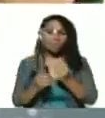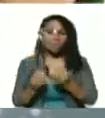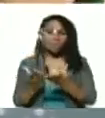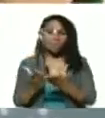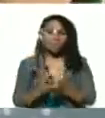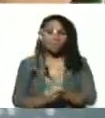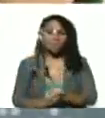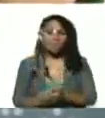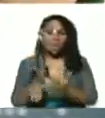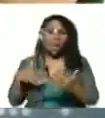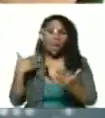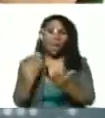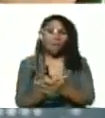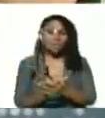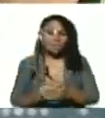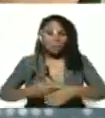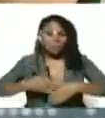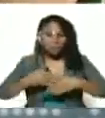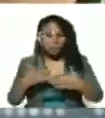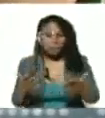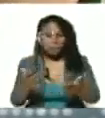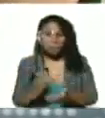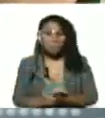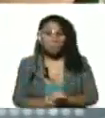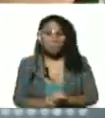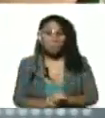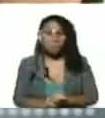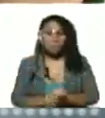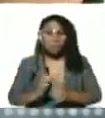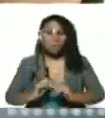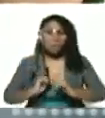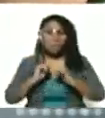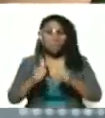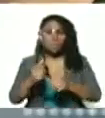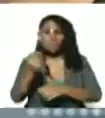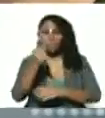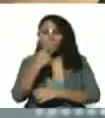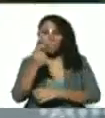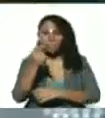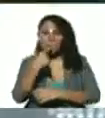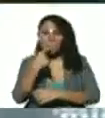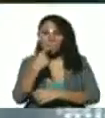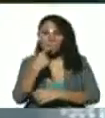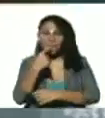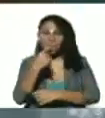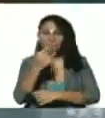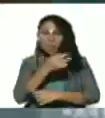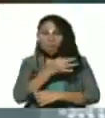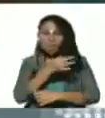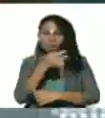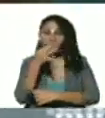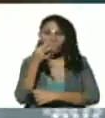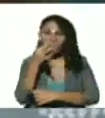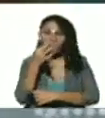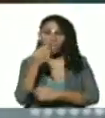hasta que surjan medicinas eficientes